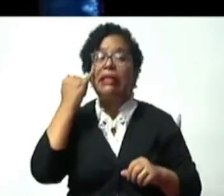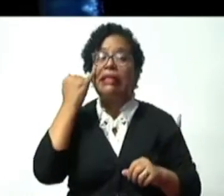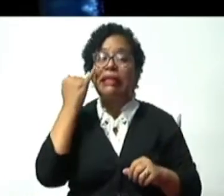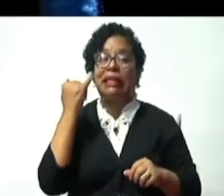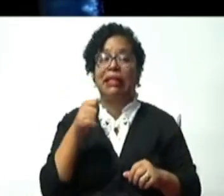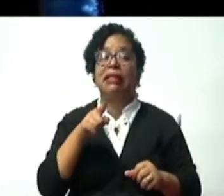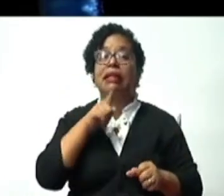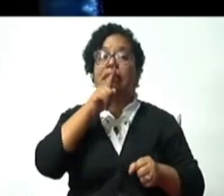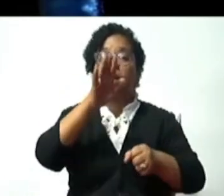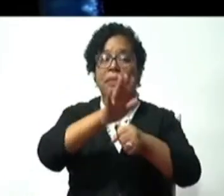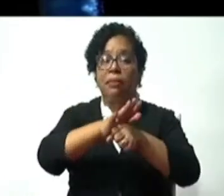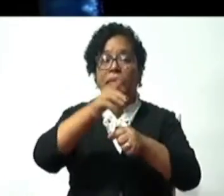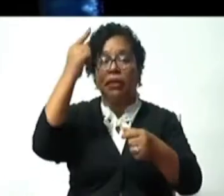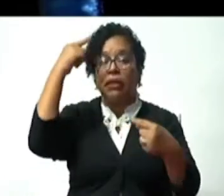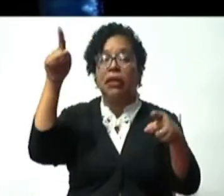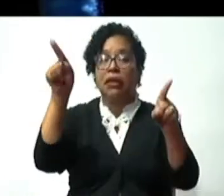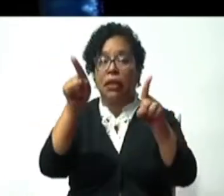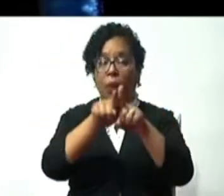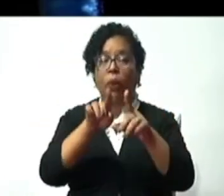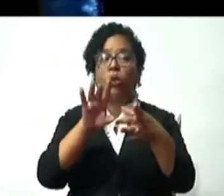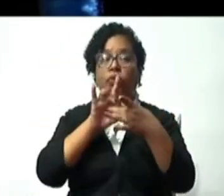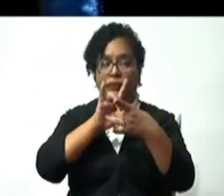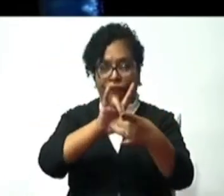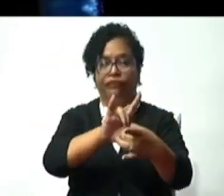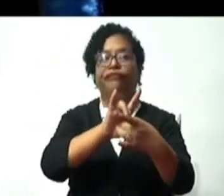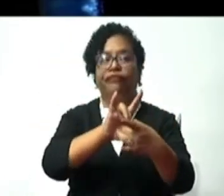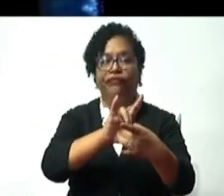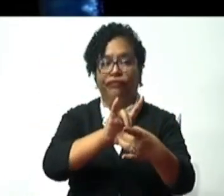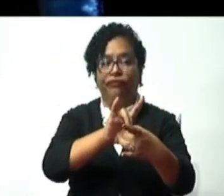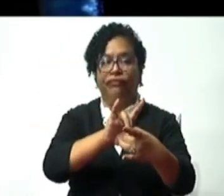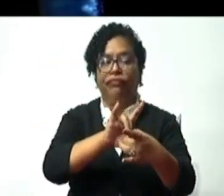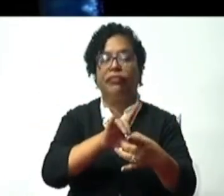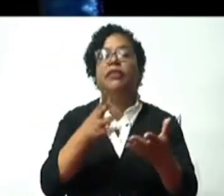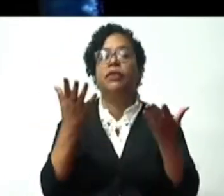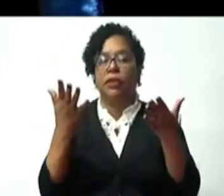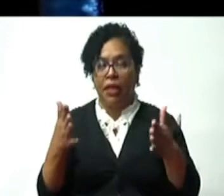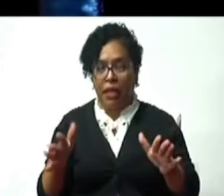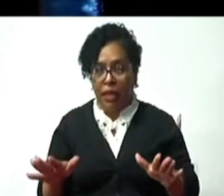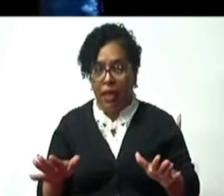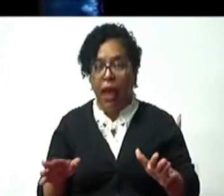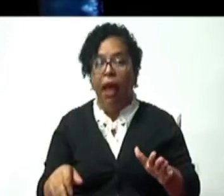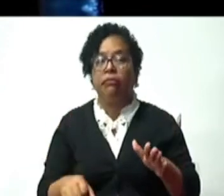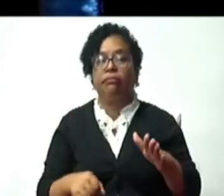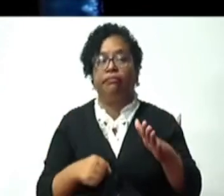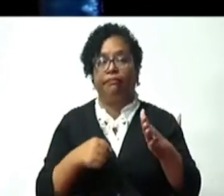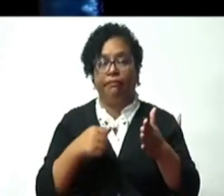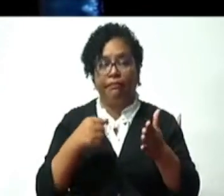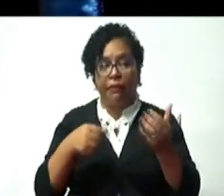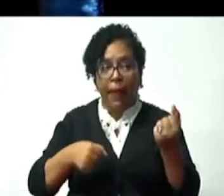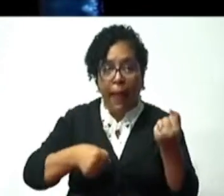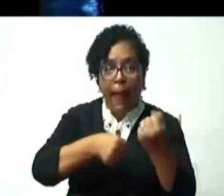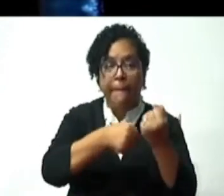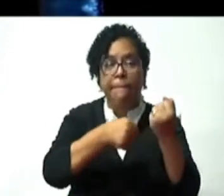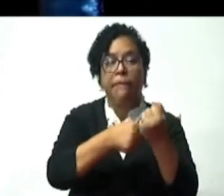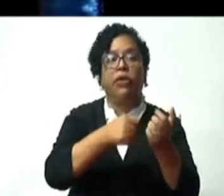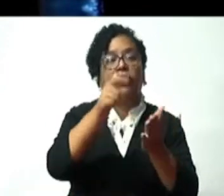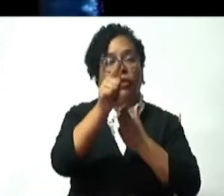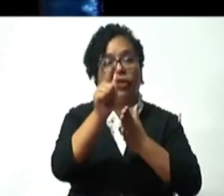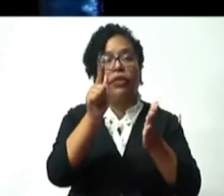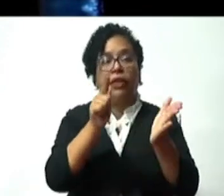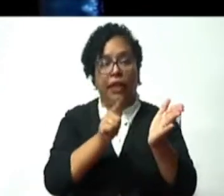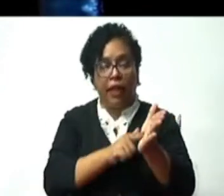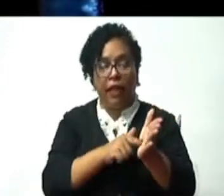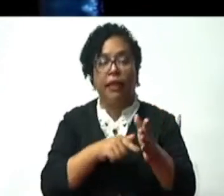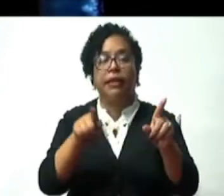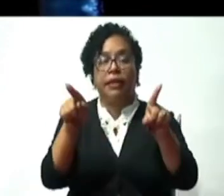legal de esta solicitud, que también cuenta con apoyo del Tribunal Constitucional, que mediante